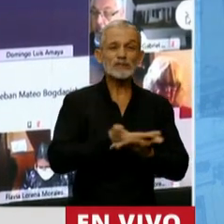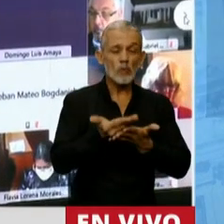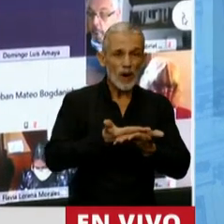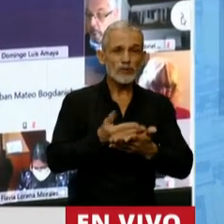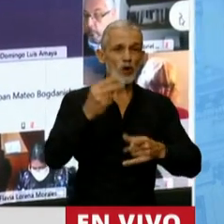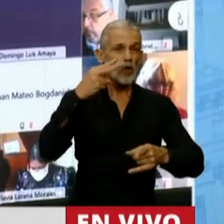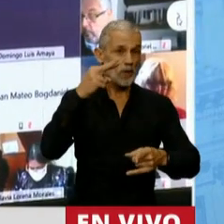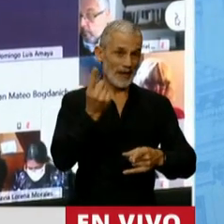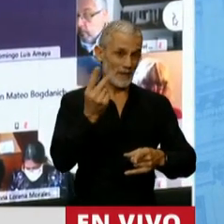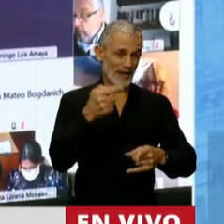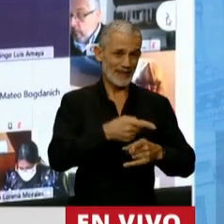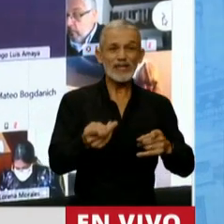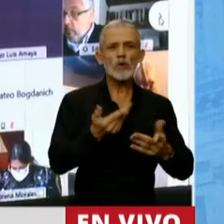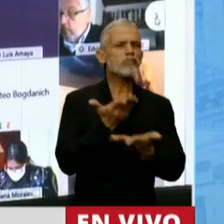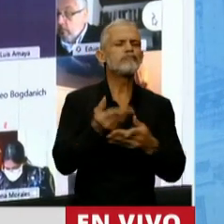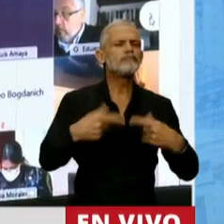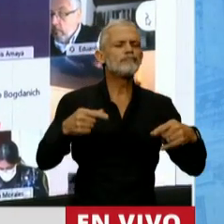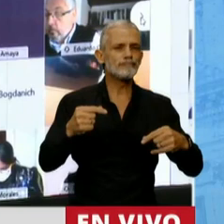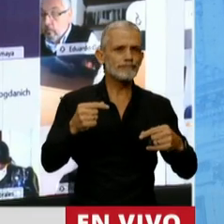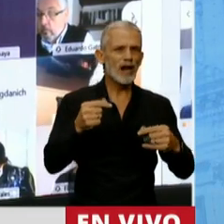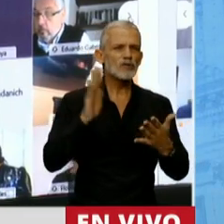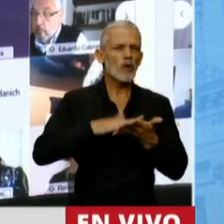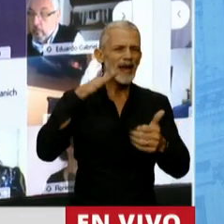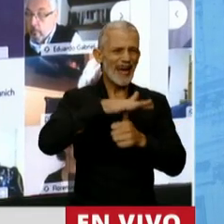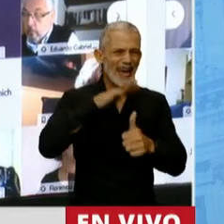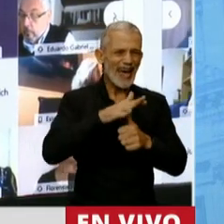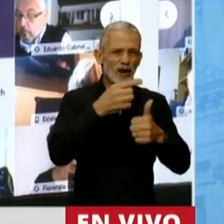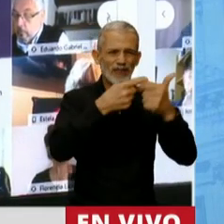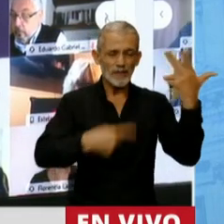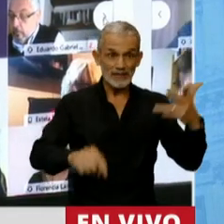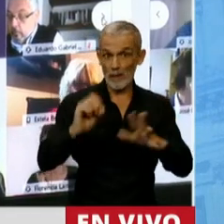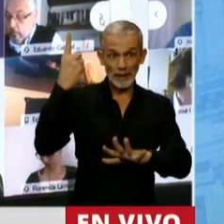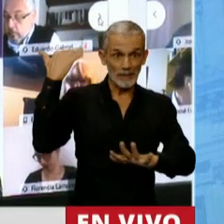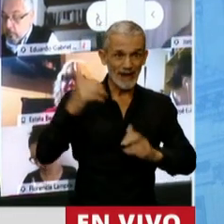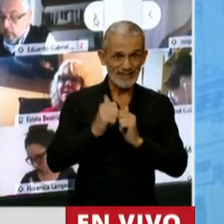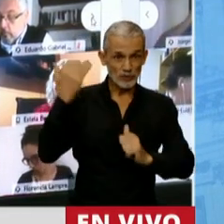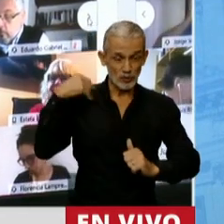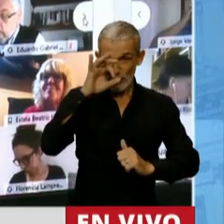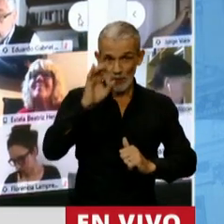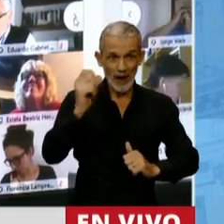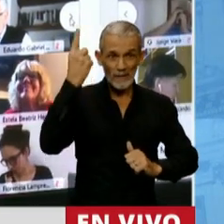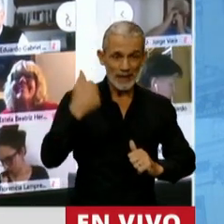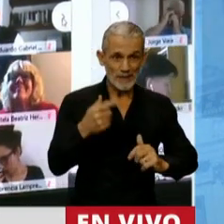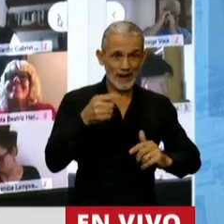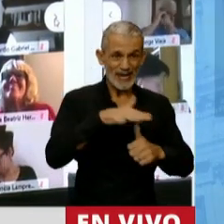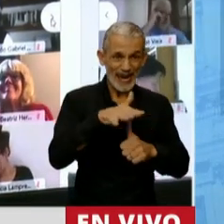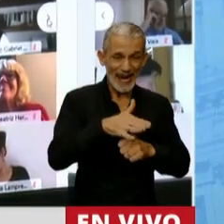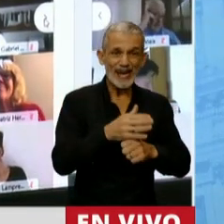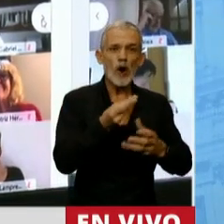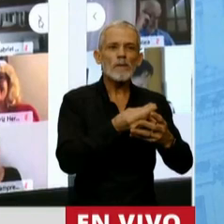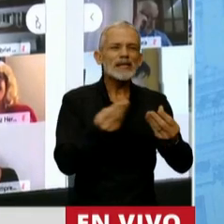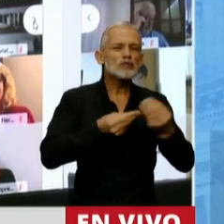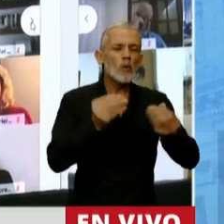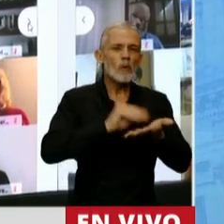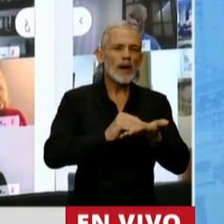2021 plantea en género y diversidad por primera vez en la historia de este país un presupuesto con